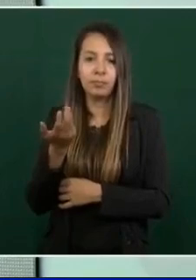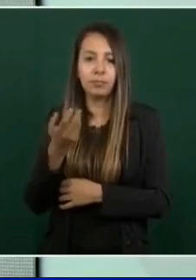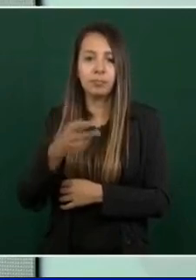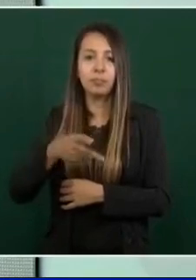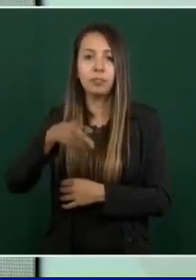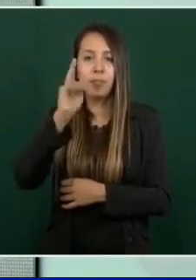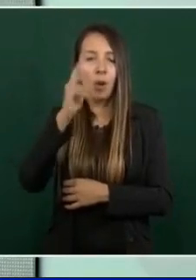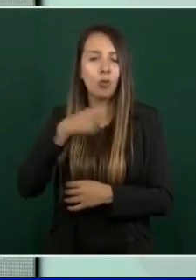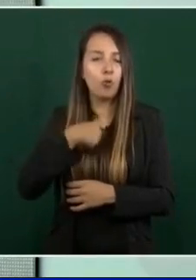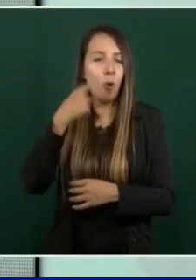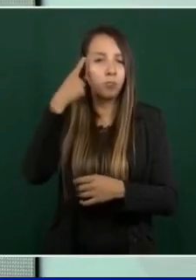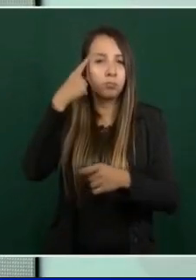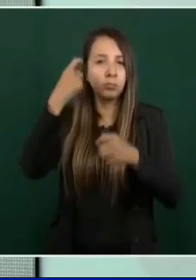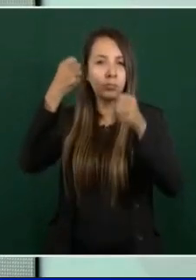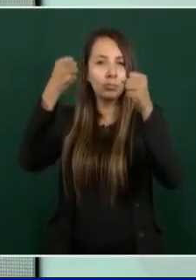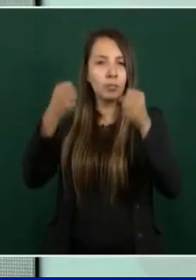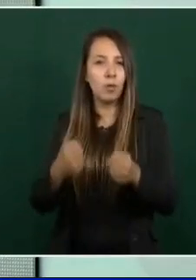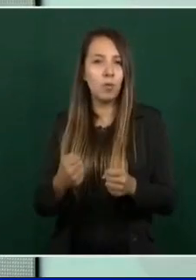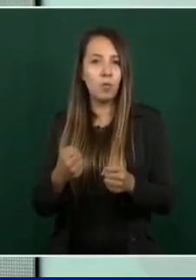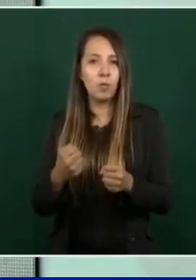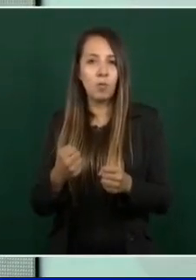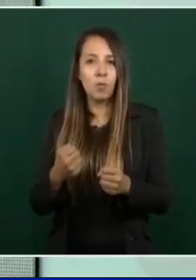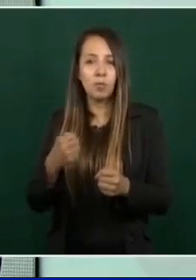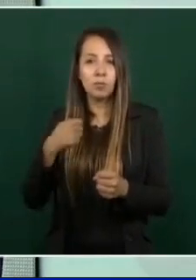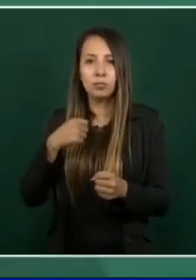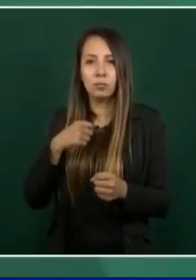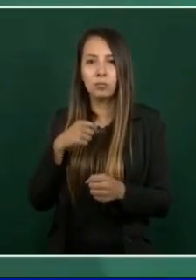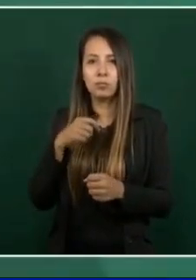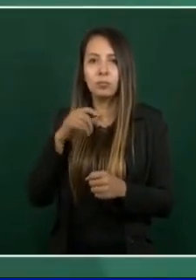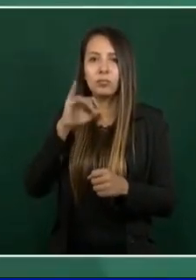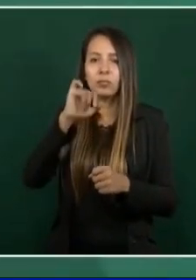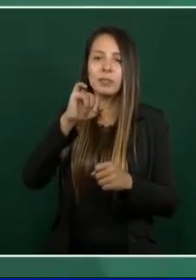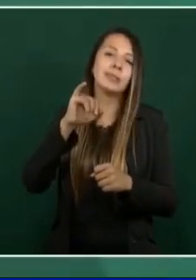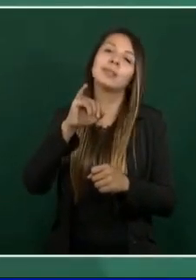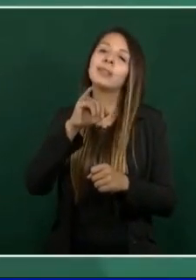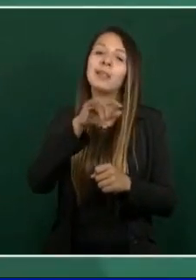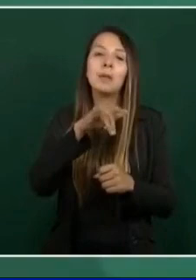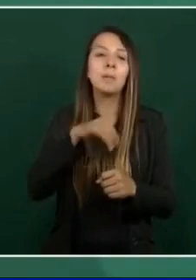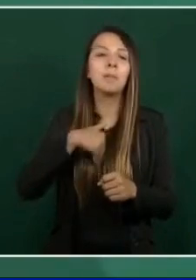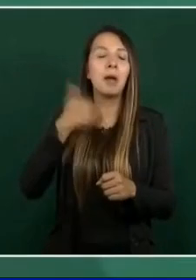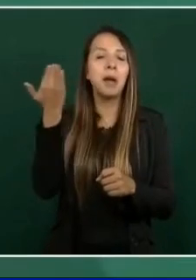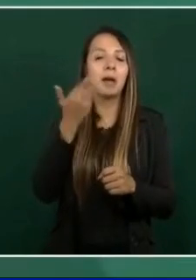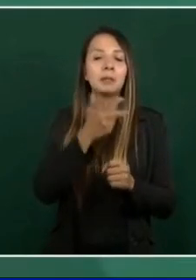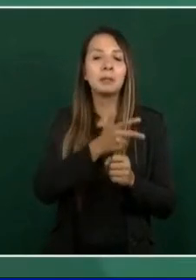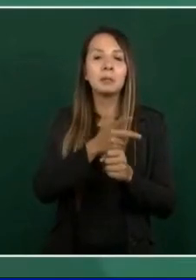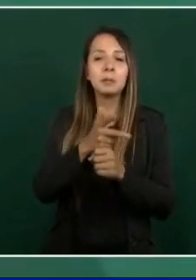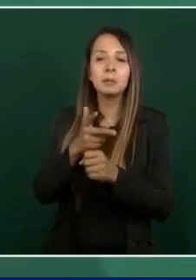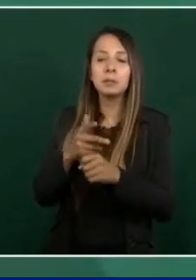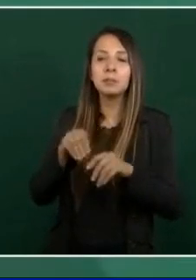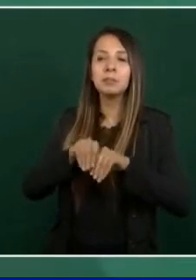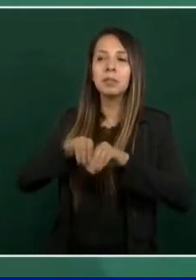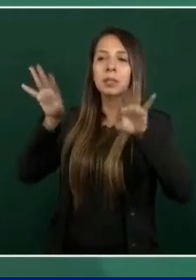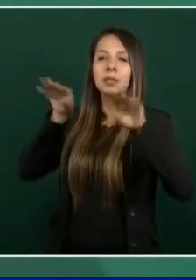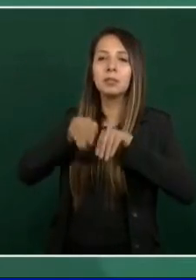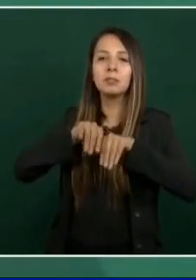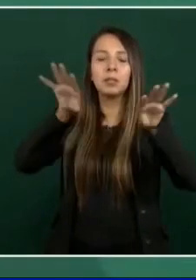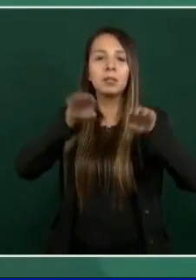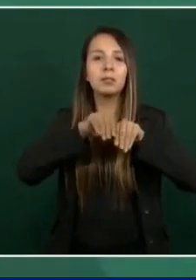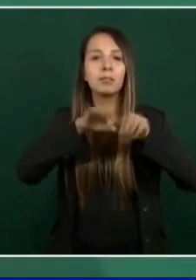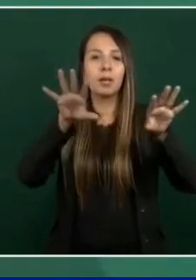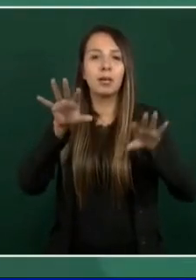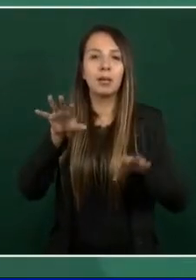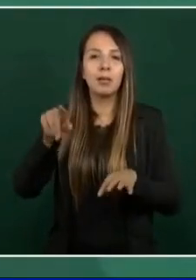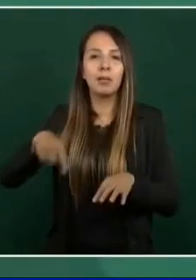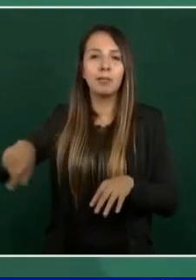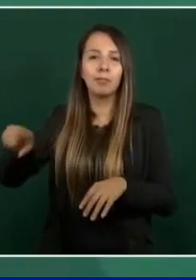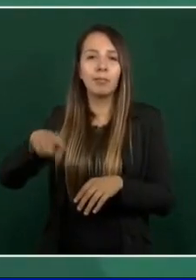tengo duda es de que hubo propaganda por parte de los grupos que llevaron a